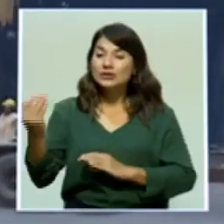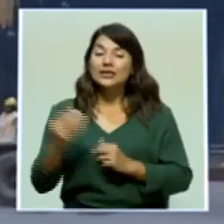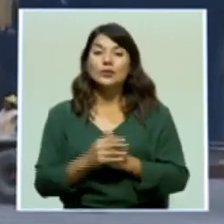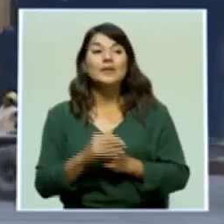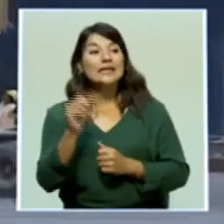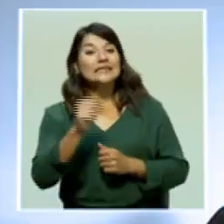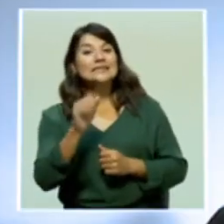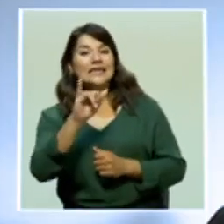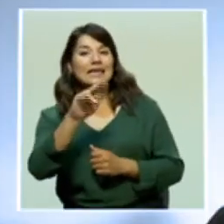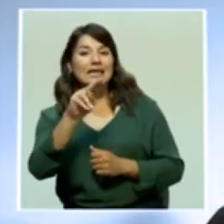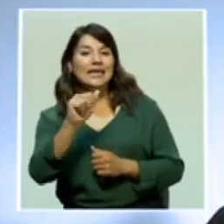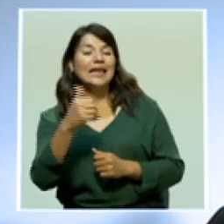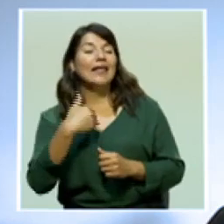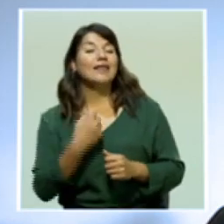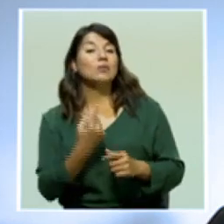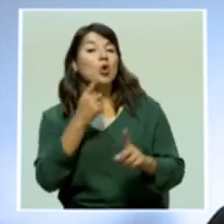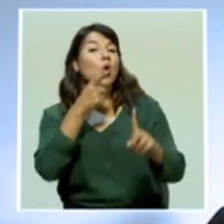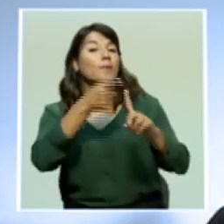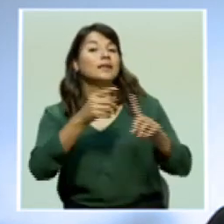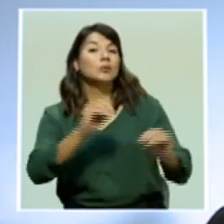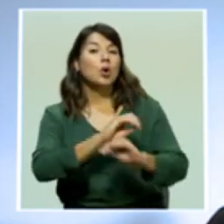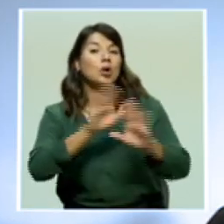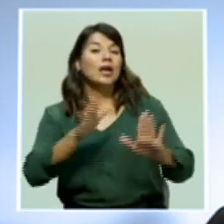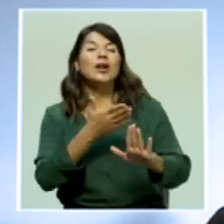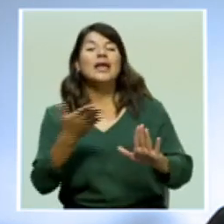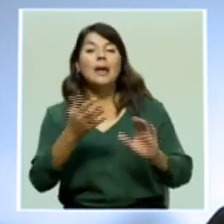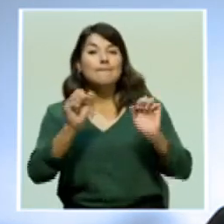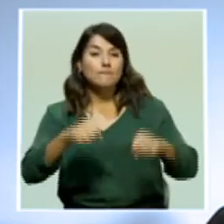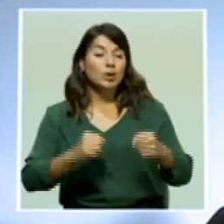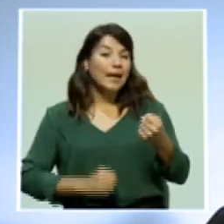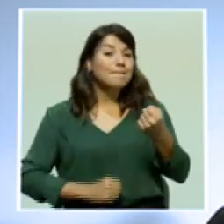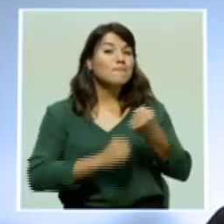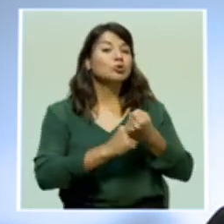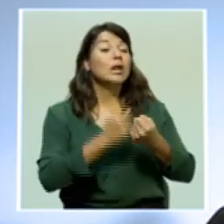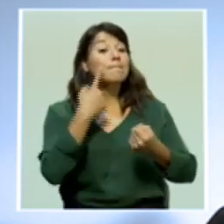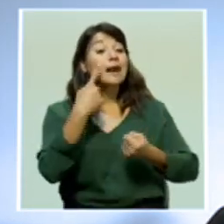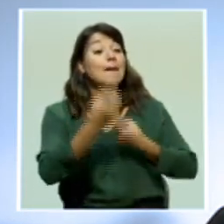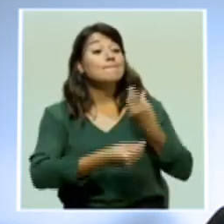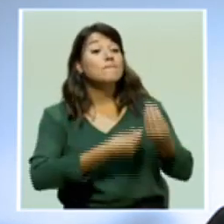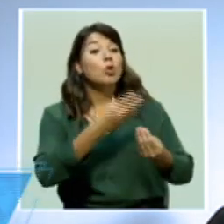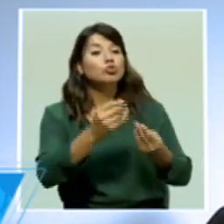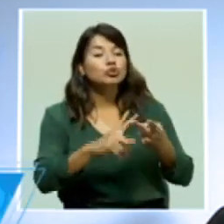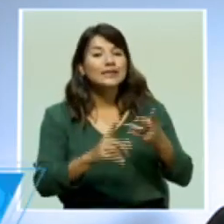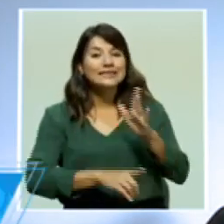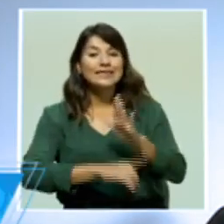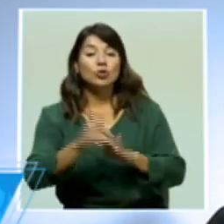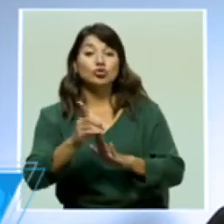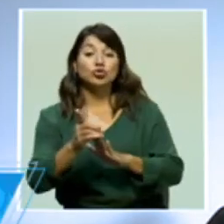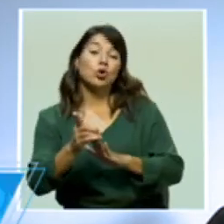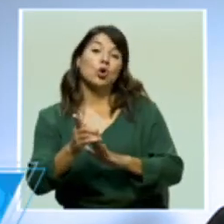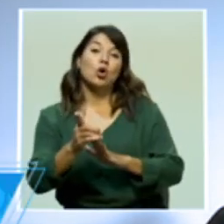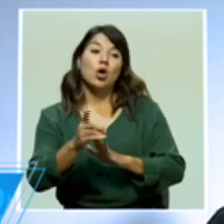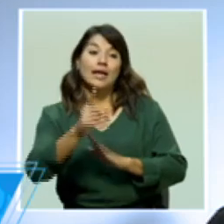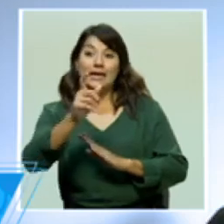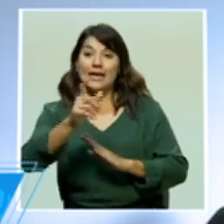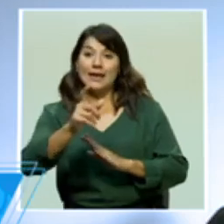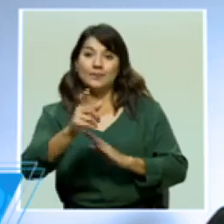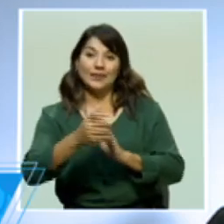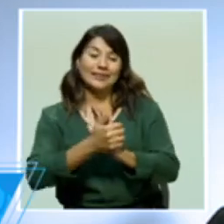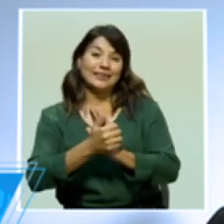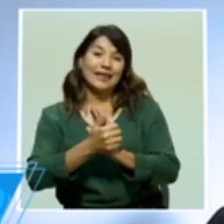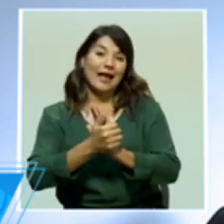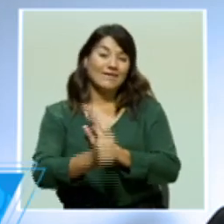teníamos una misión muy clara que era apoyar en la productividad y la generación de talento humano, al final de cuentas, para generar más empleo.